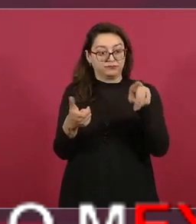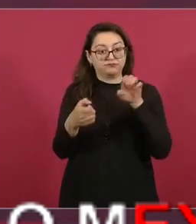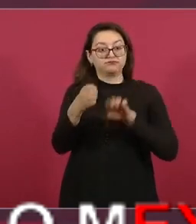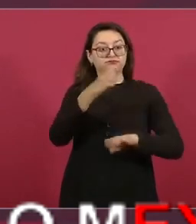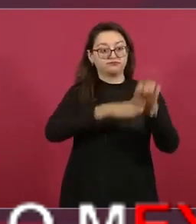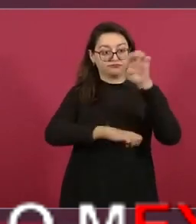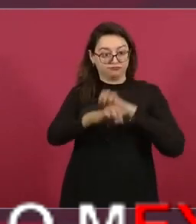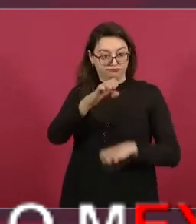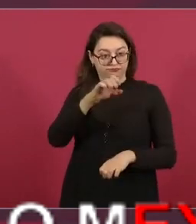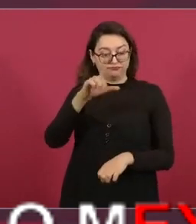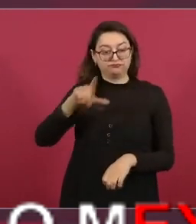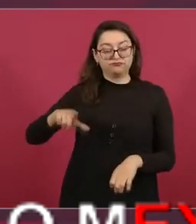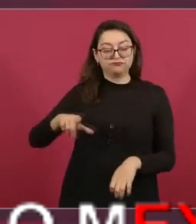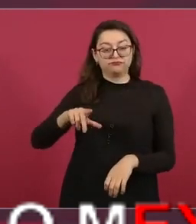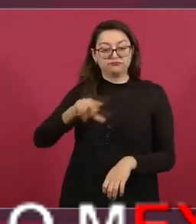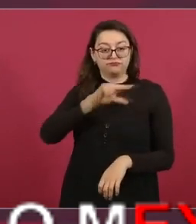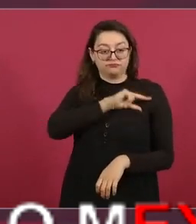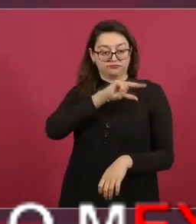mil